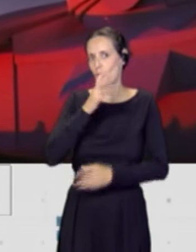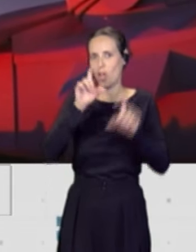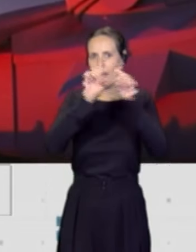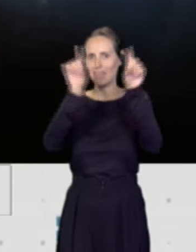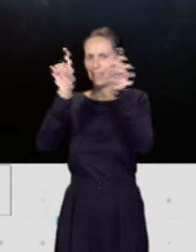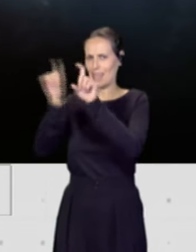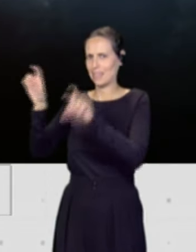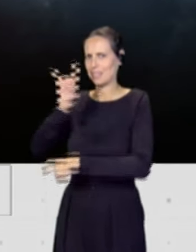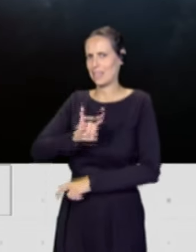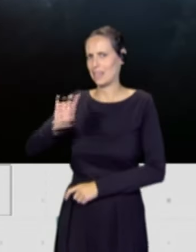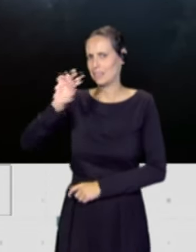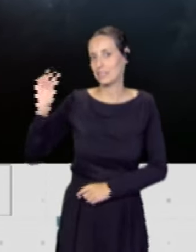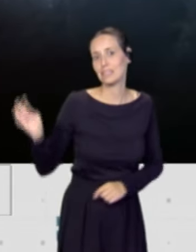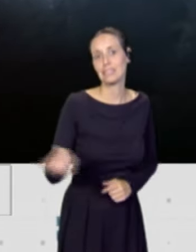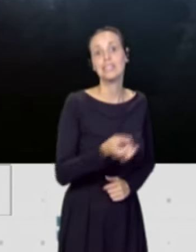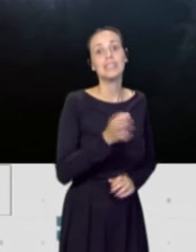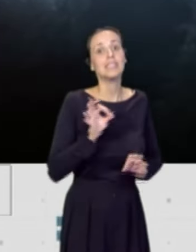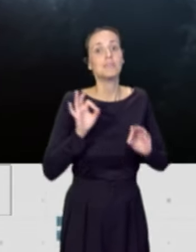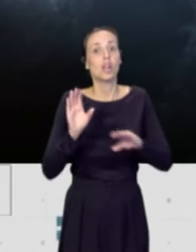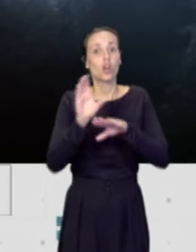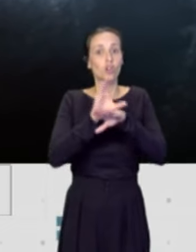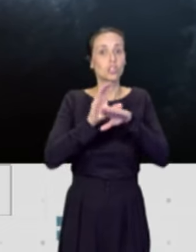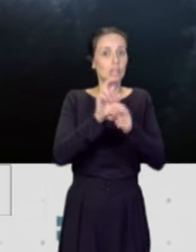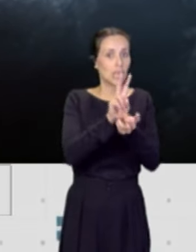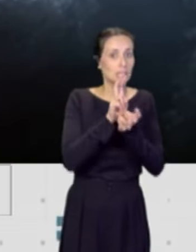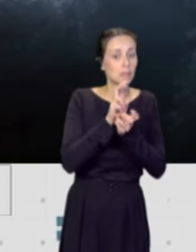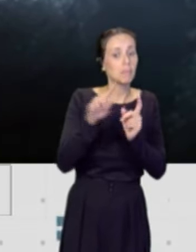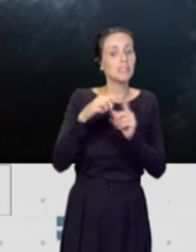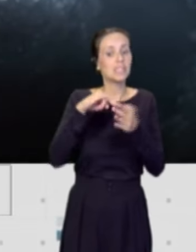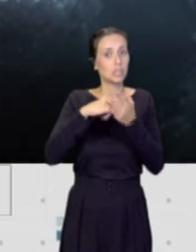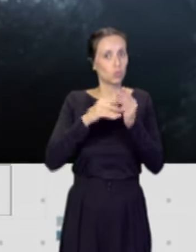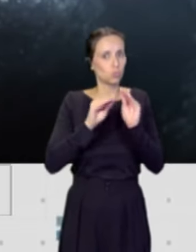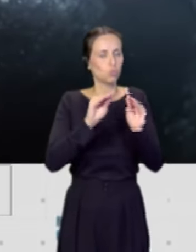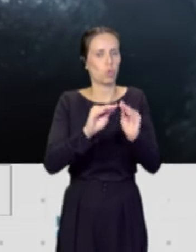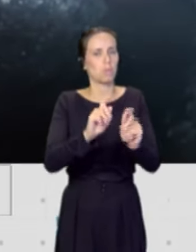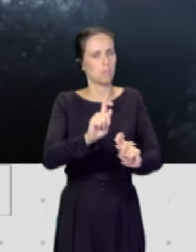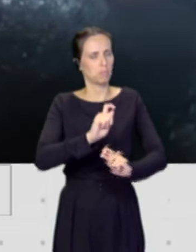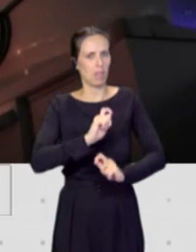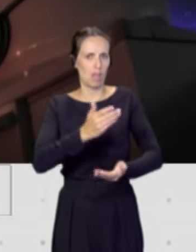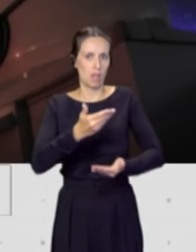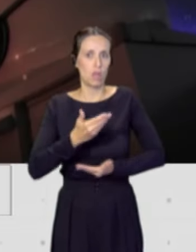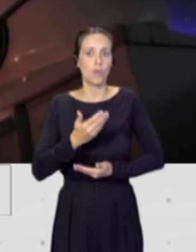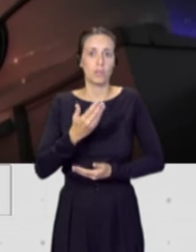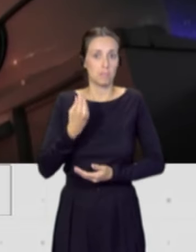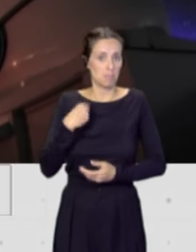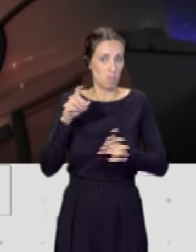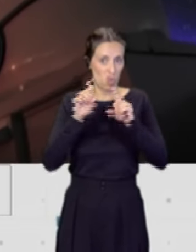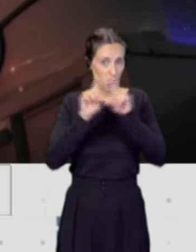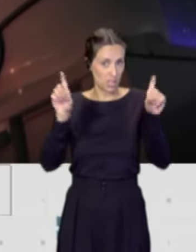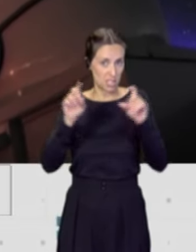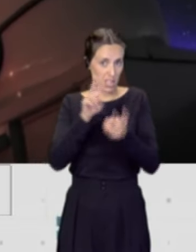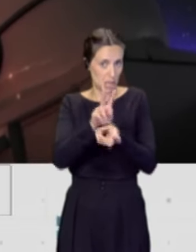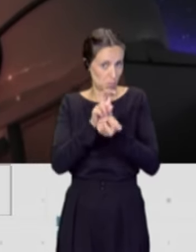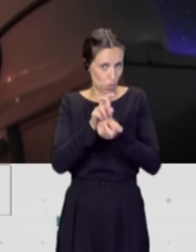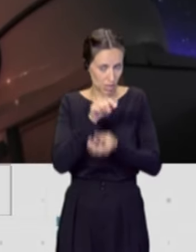canarias, especialmente la Consejería de Hacienda y sus técnicos han ayudado enormemente, la Agencia Tributaria aquí en Canarias,